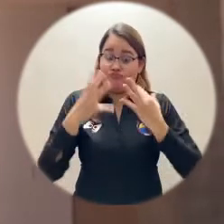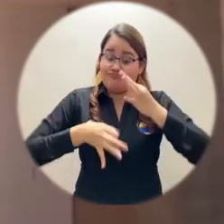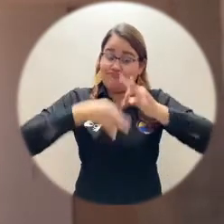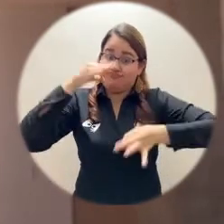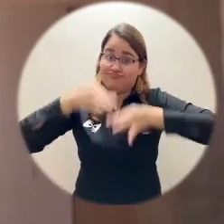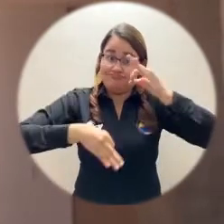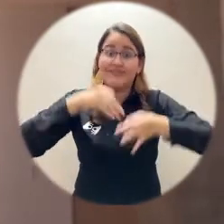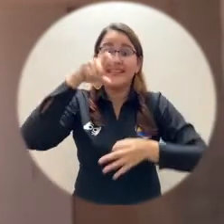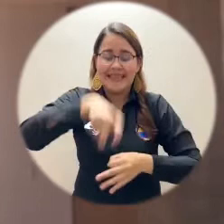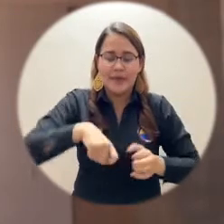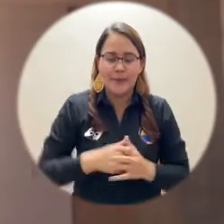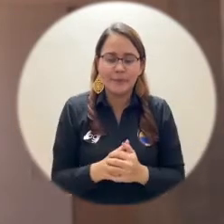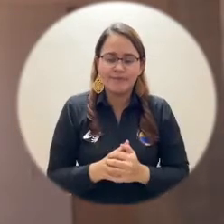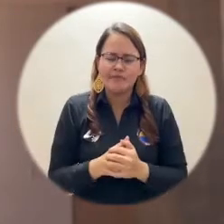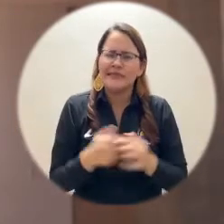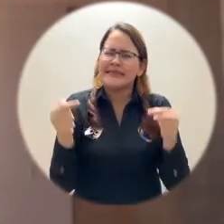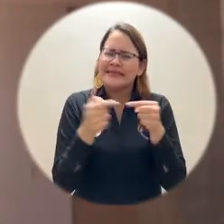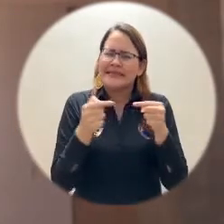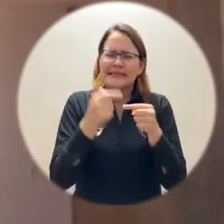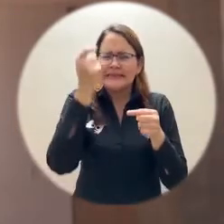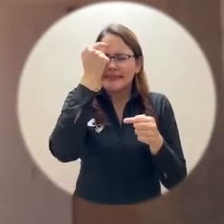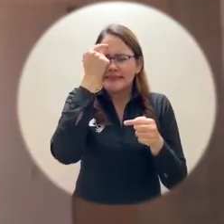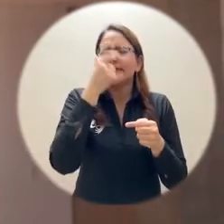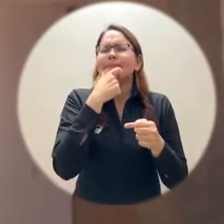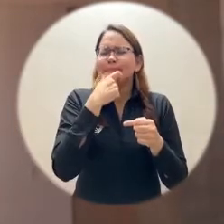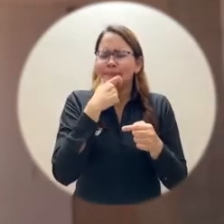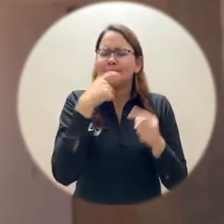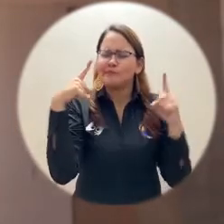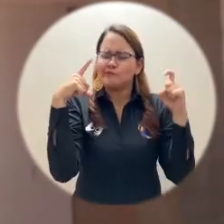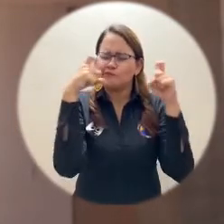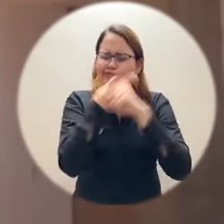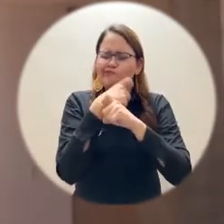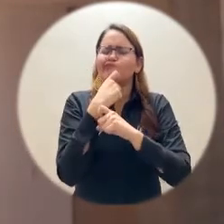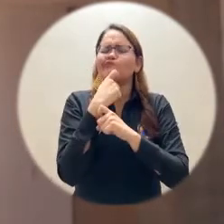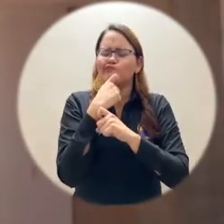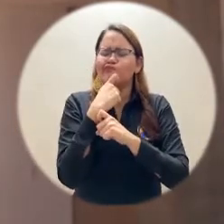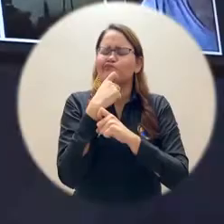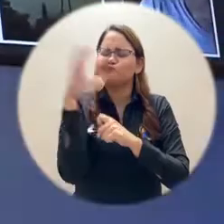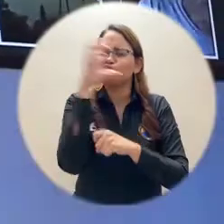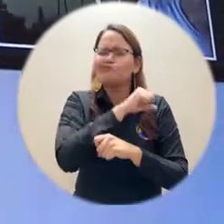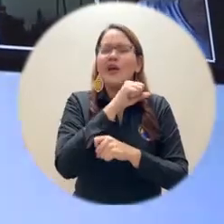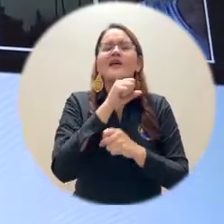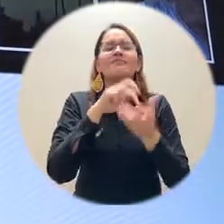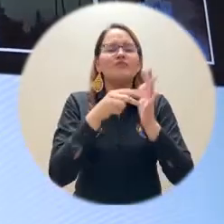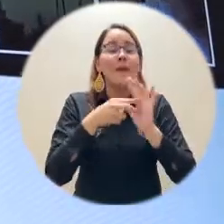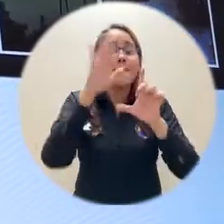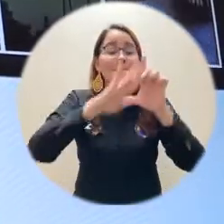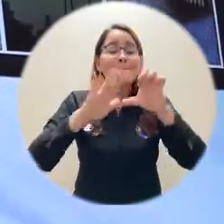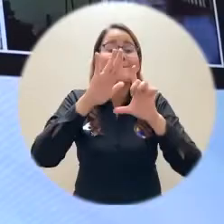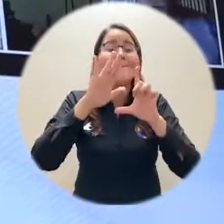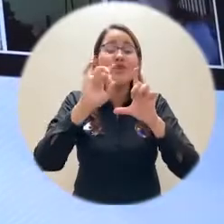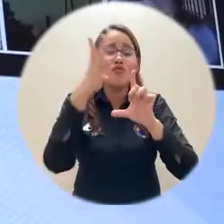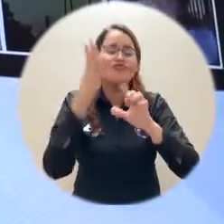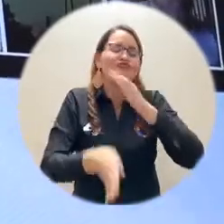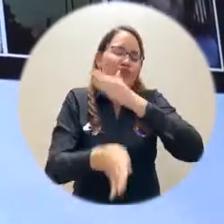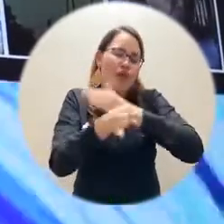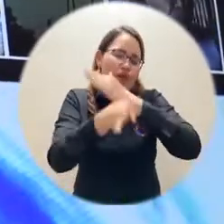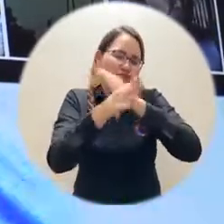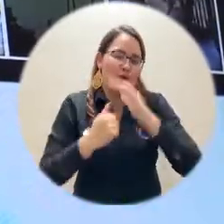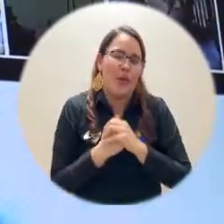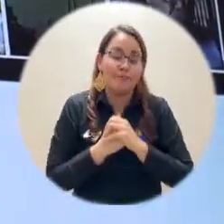y a partir de ese primero la vida nos está planteando que esta condición de no presencialidad se va a mantener. Fundamentalmente,